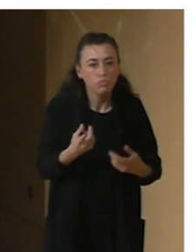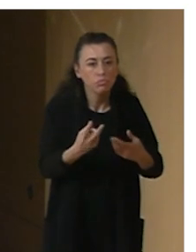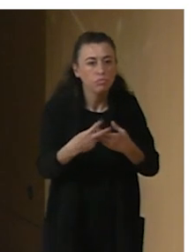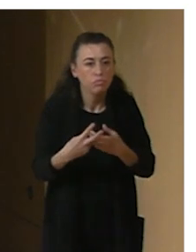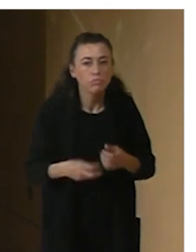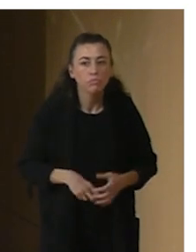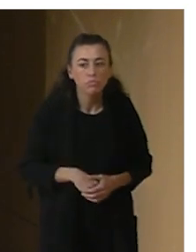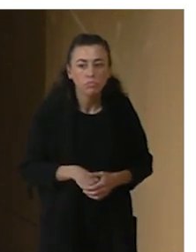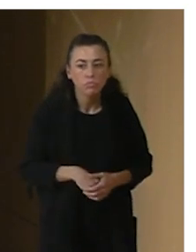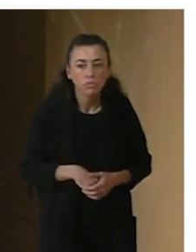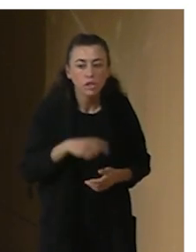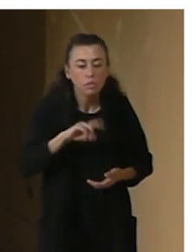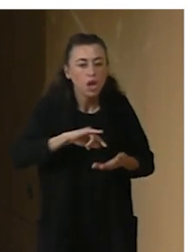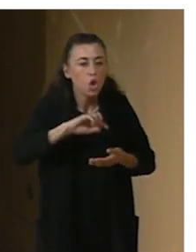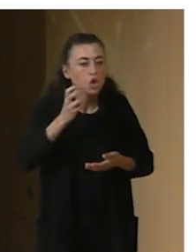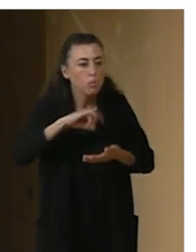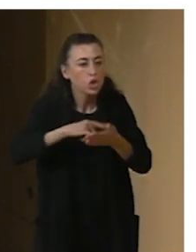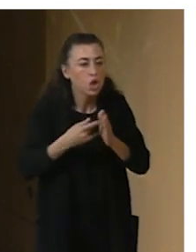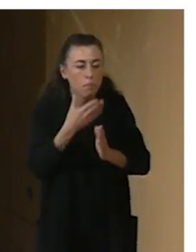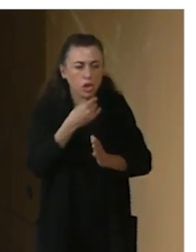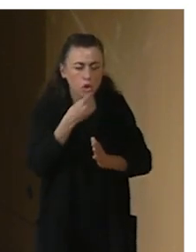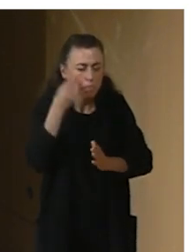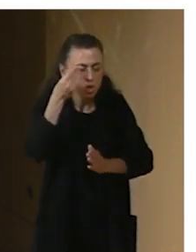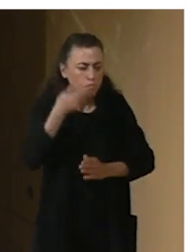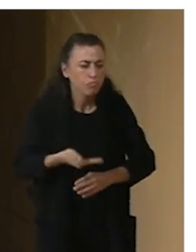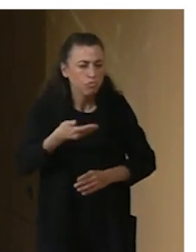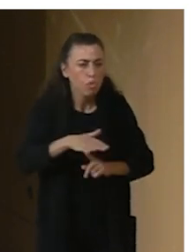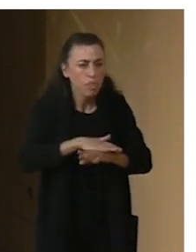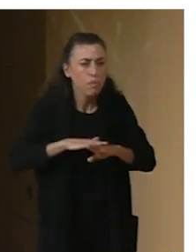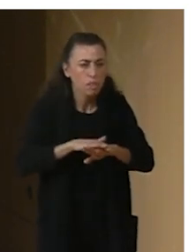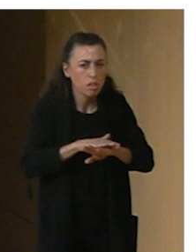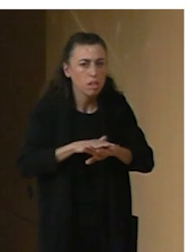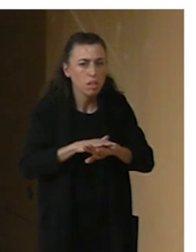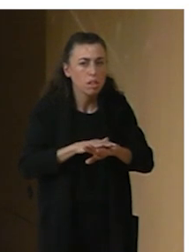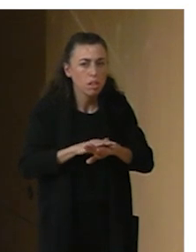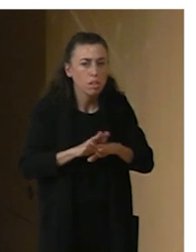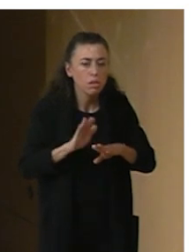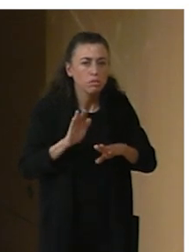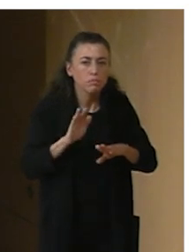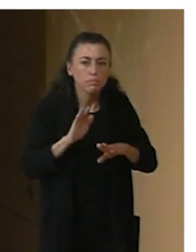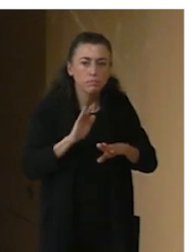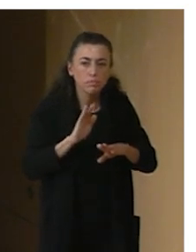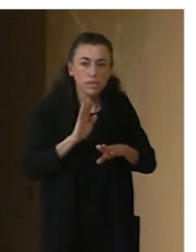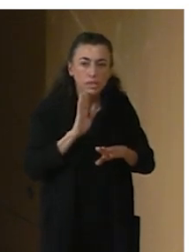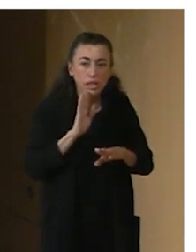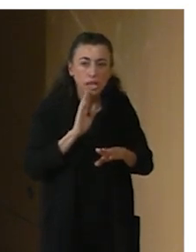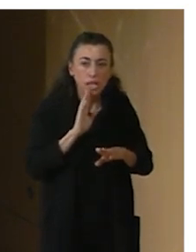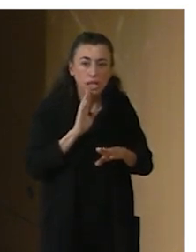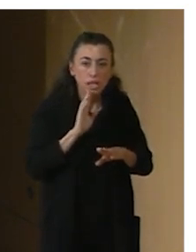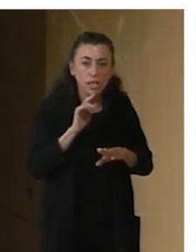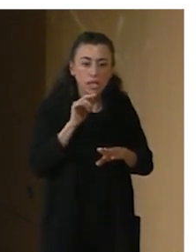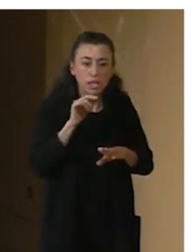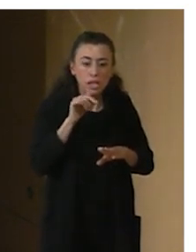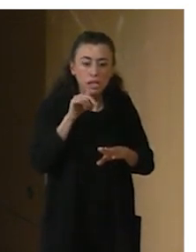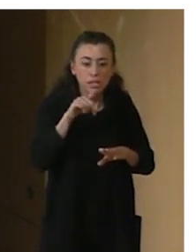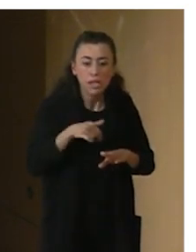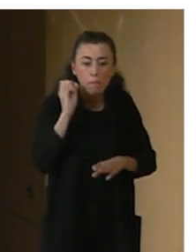además me parece fundamental y que viene muy al caso del título de la ponencia de